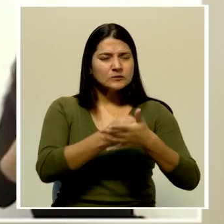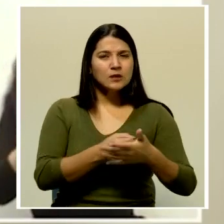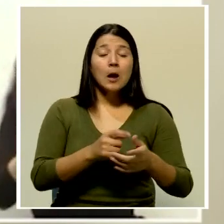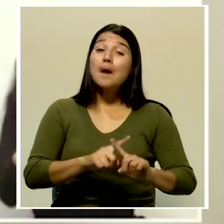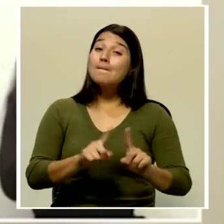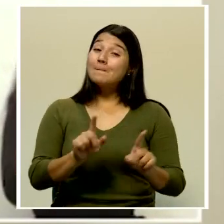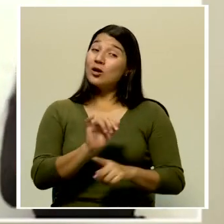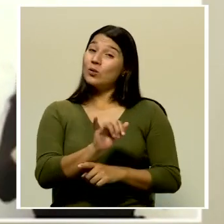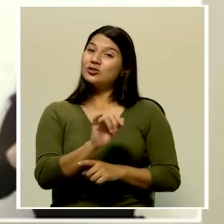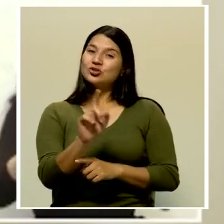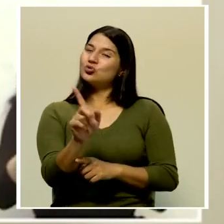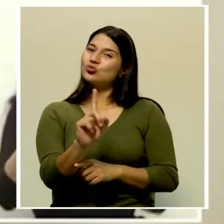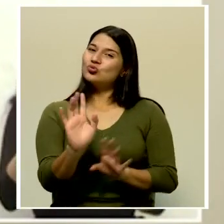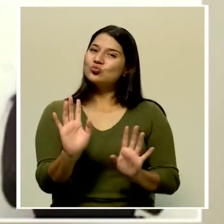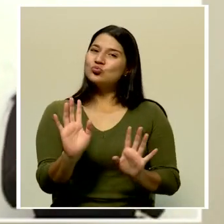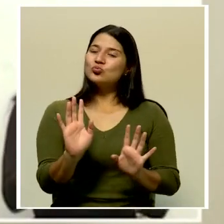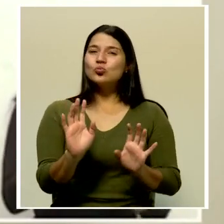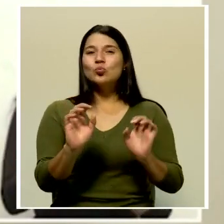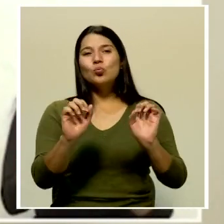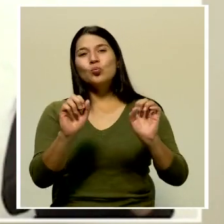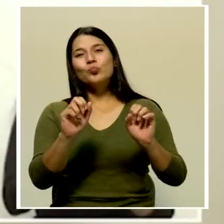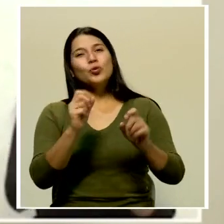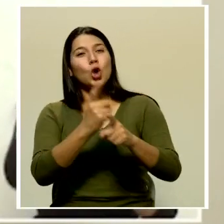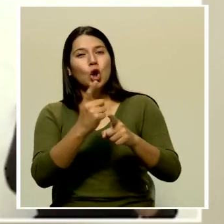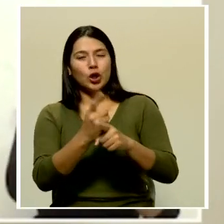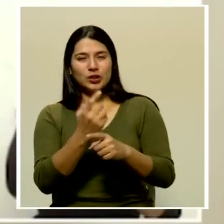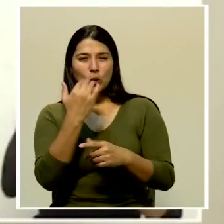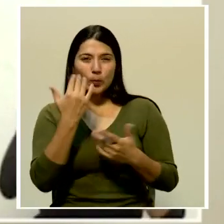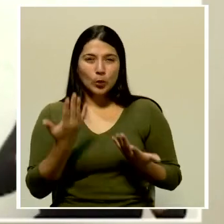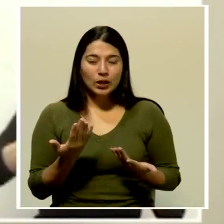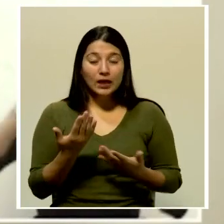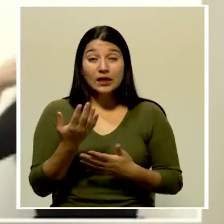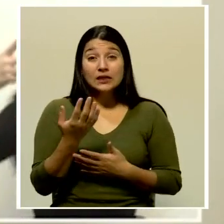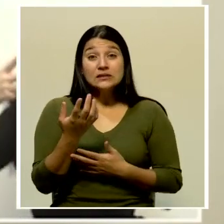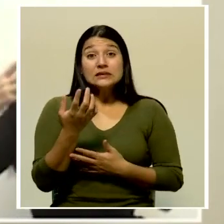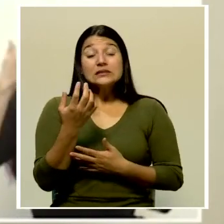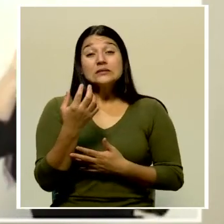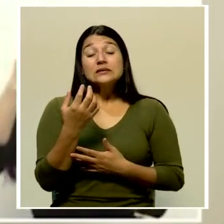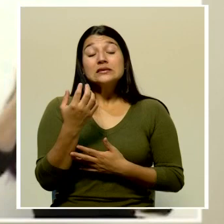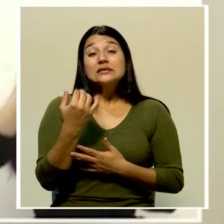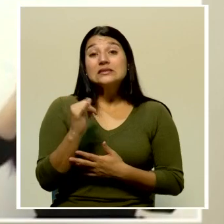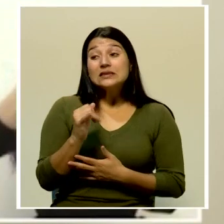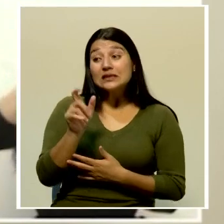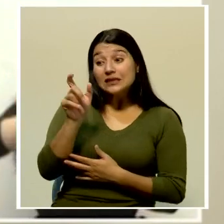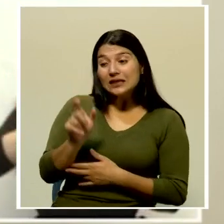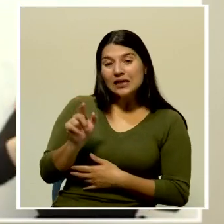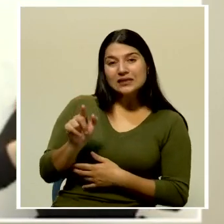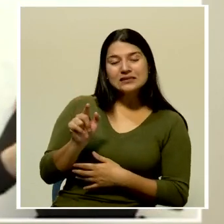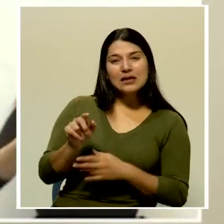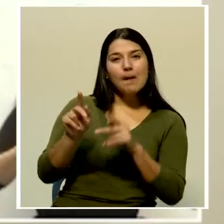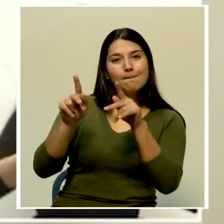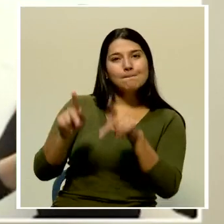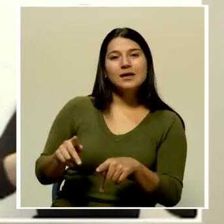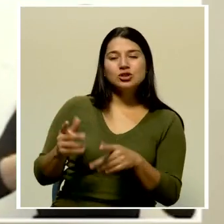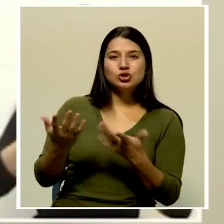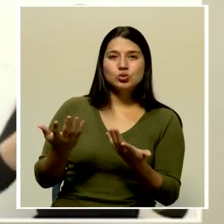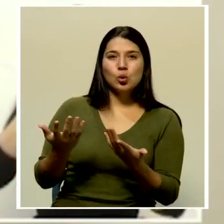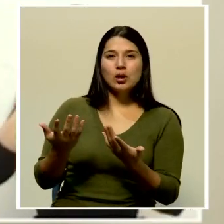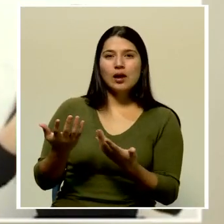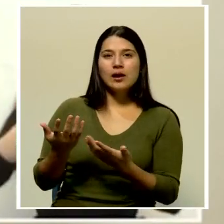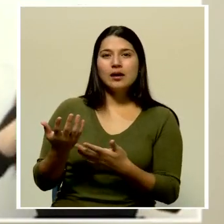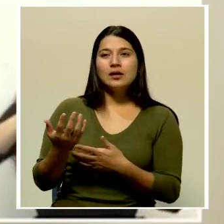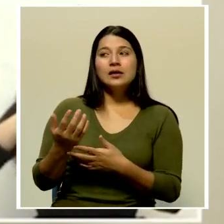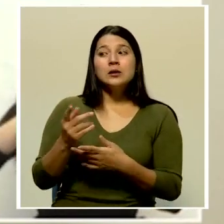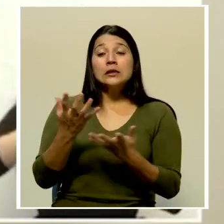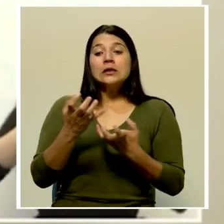puede ser contraproducente. Si esa persona está luchando contra tal vez una negación de que